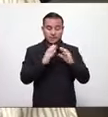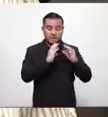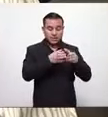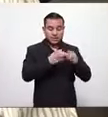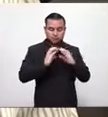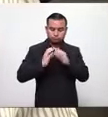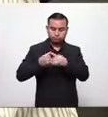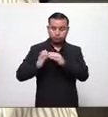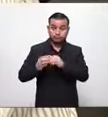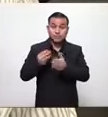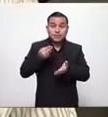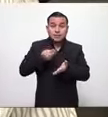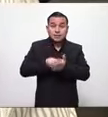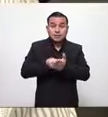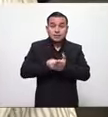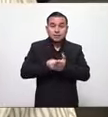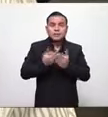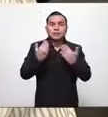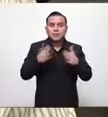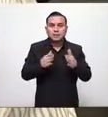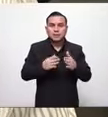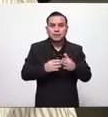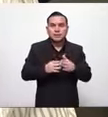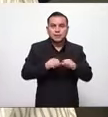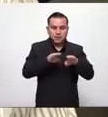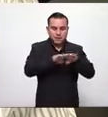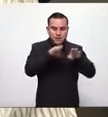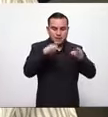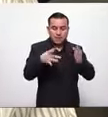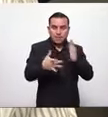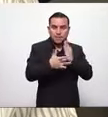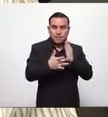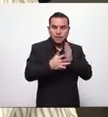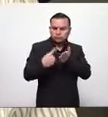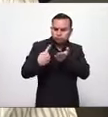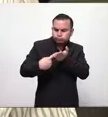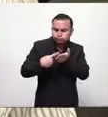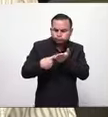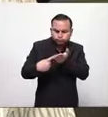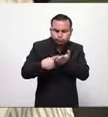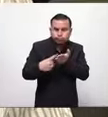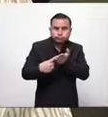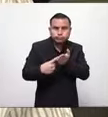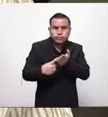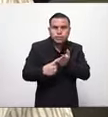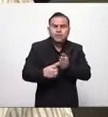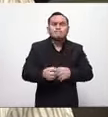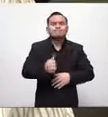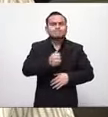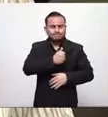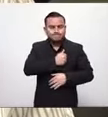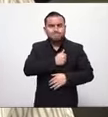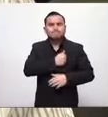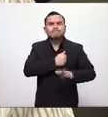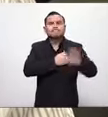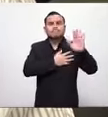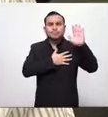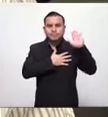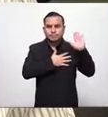economía están sentados en una mesa técnica con responsabilidad